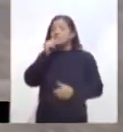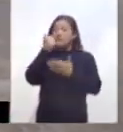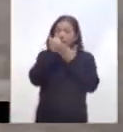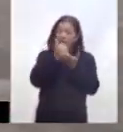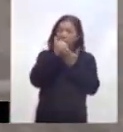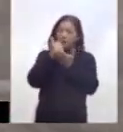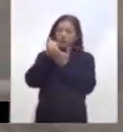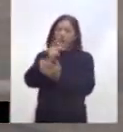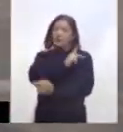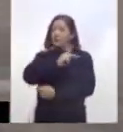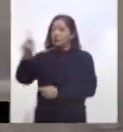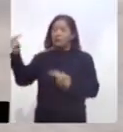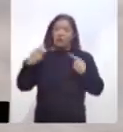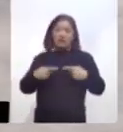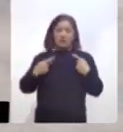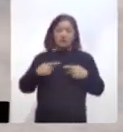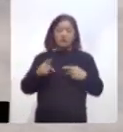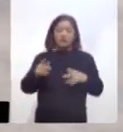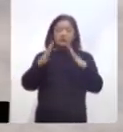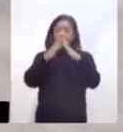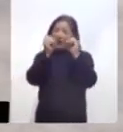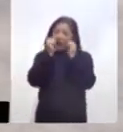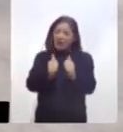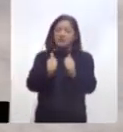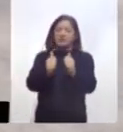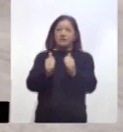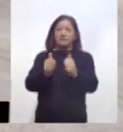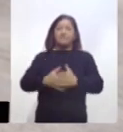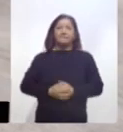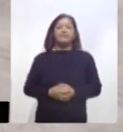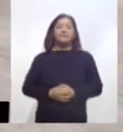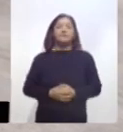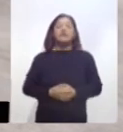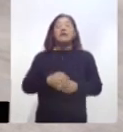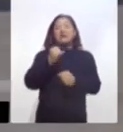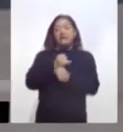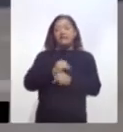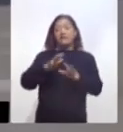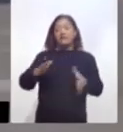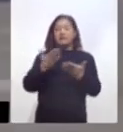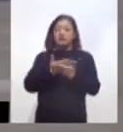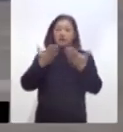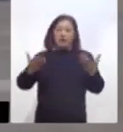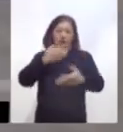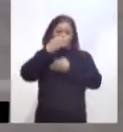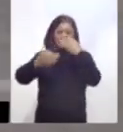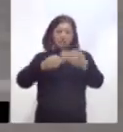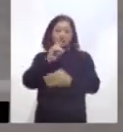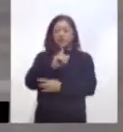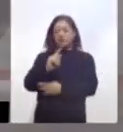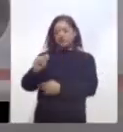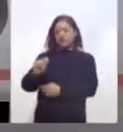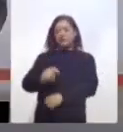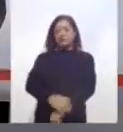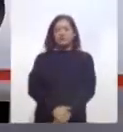para que la población del municipio se quede en casa. Con información de Lorena Temoltsin, Ahora Noticias.